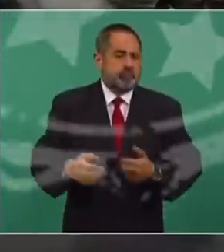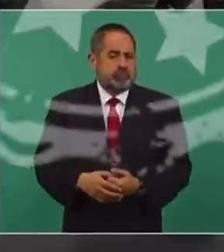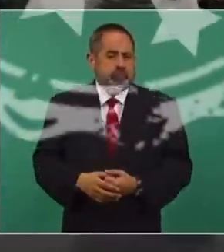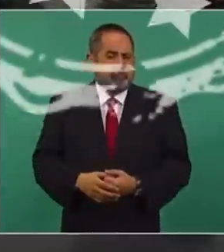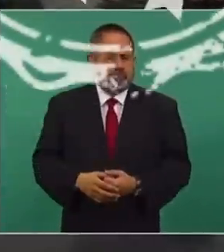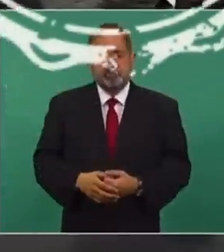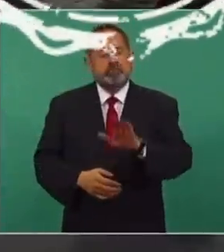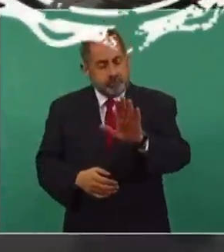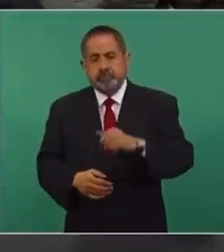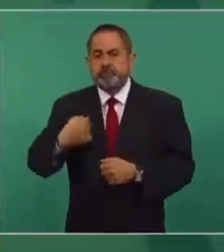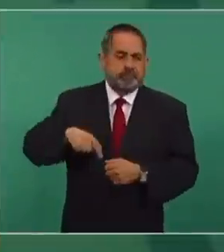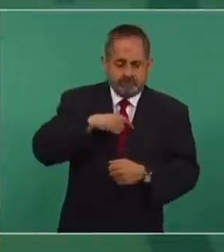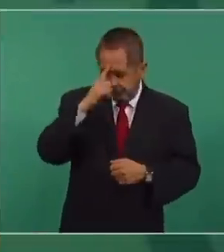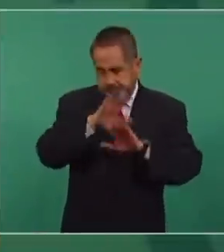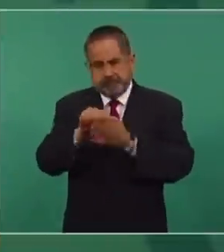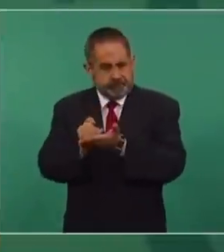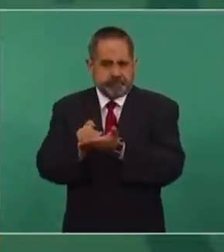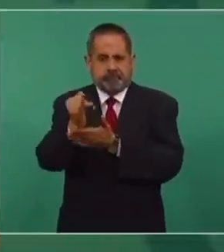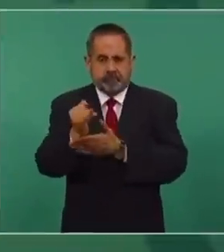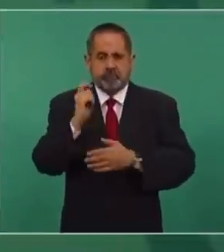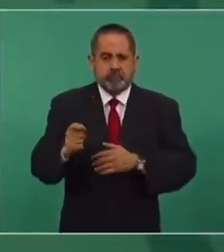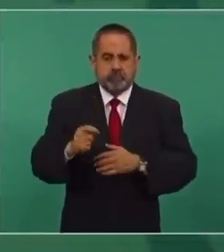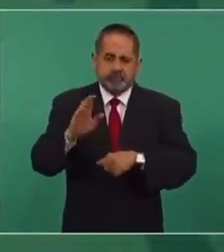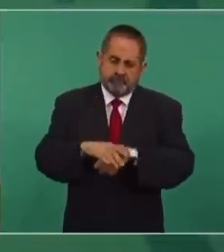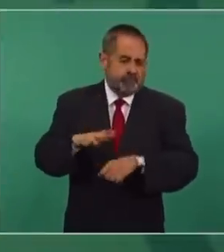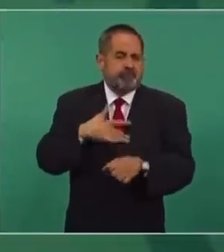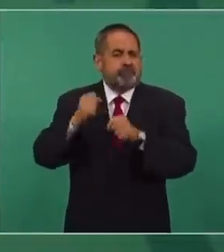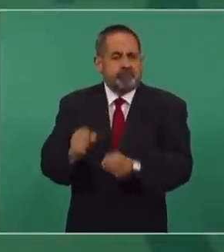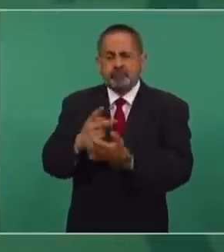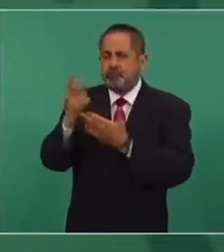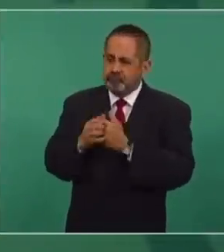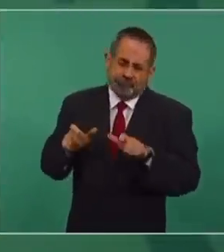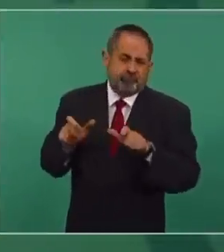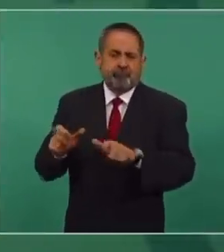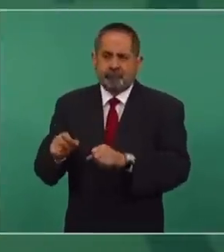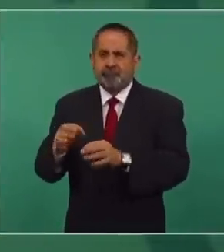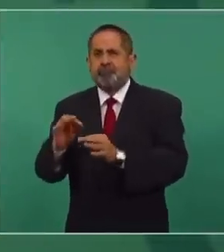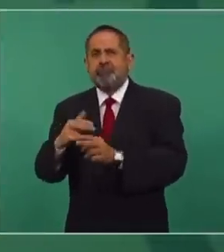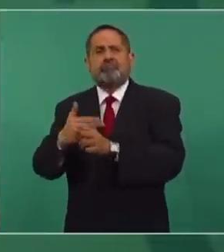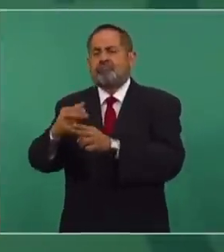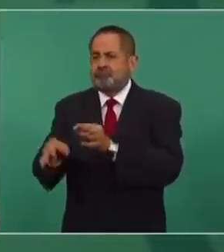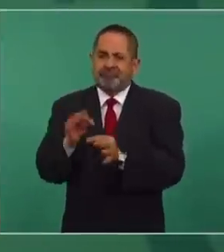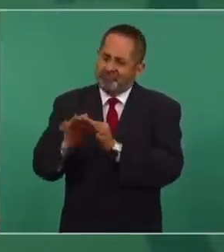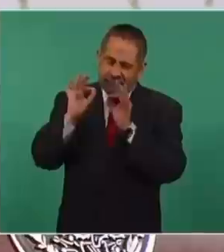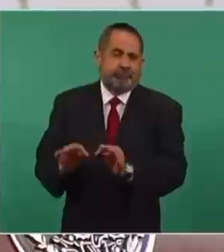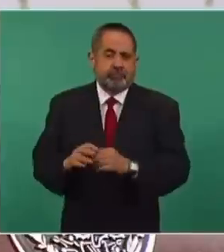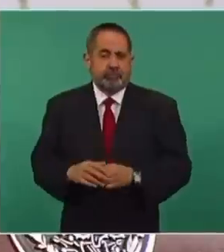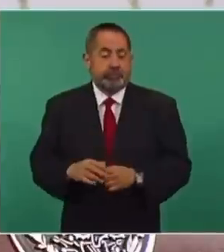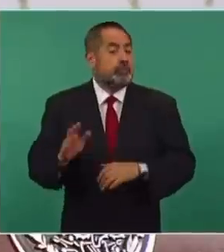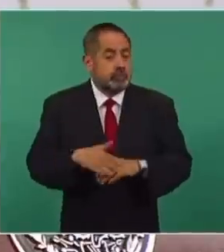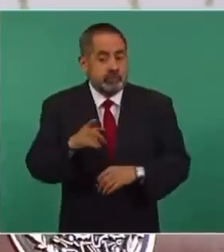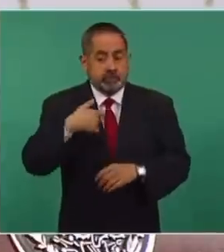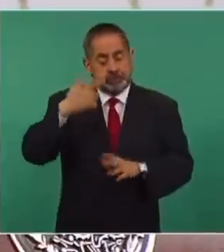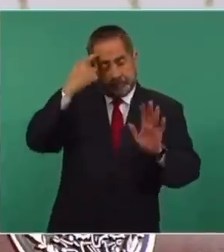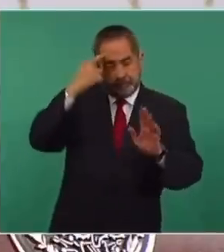Tomamos ya una decisión para blindar estos proyectos, porque, toco